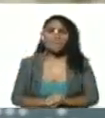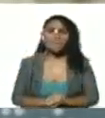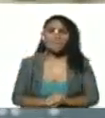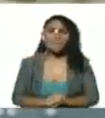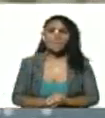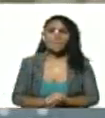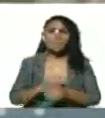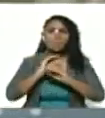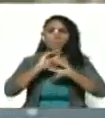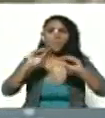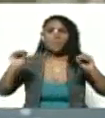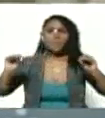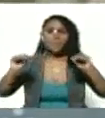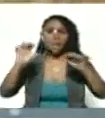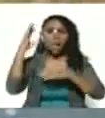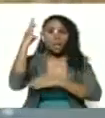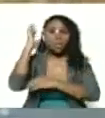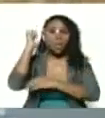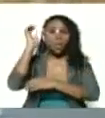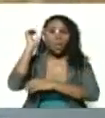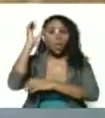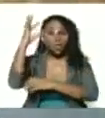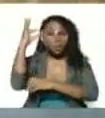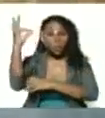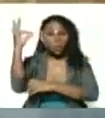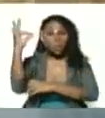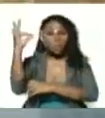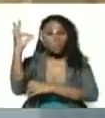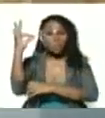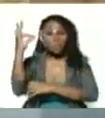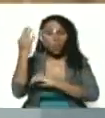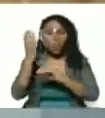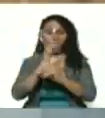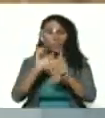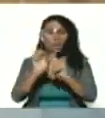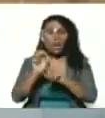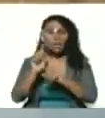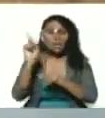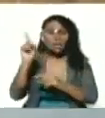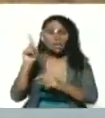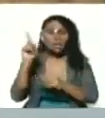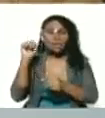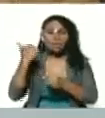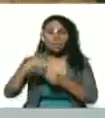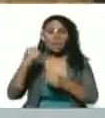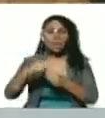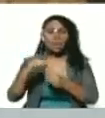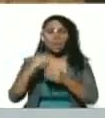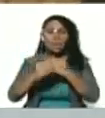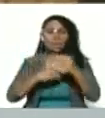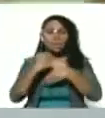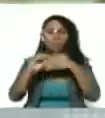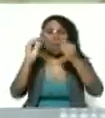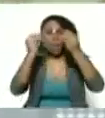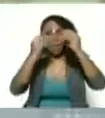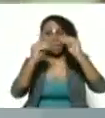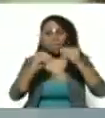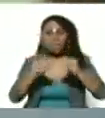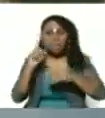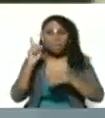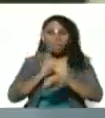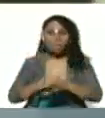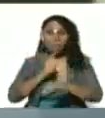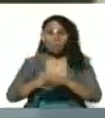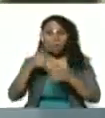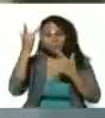Convocó al Congreso Cultural de Cabima, que permitió congregar a los escritores, artistas de la época,